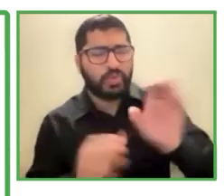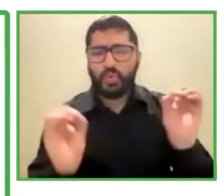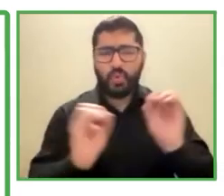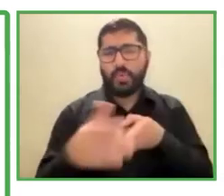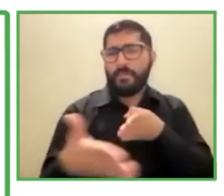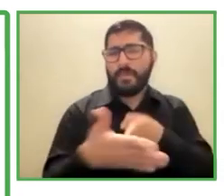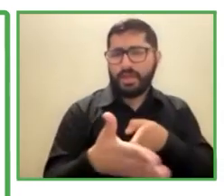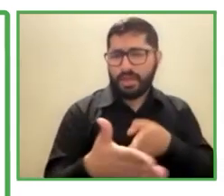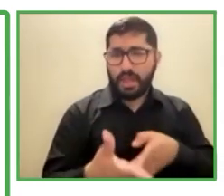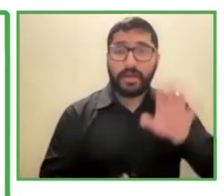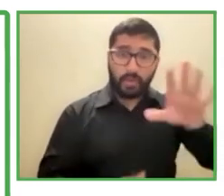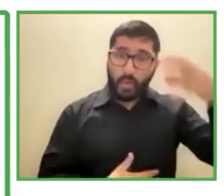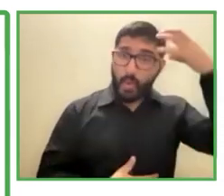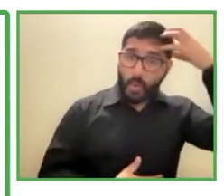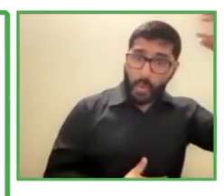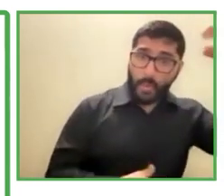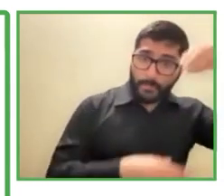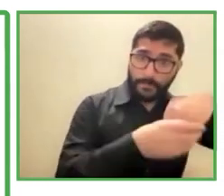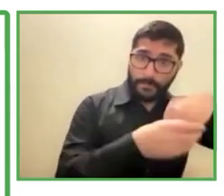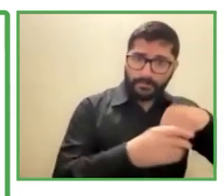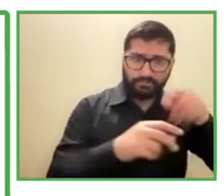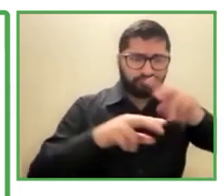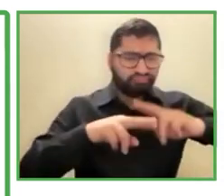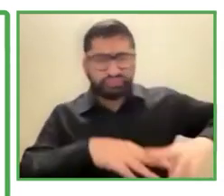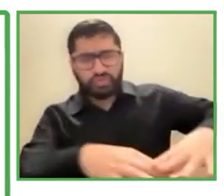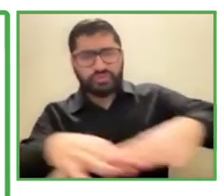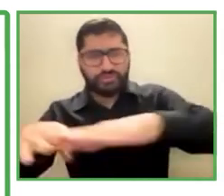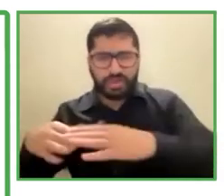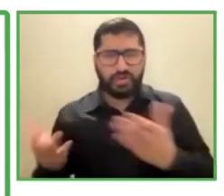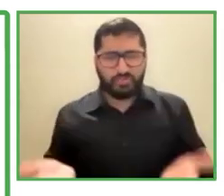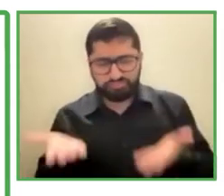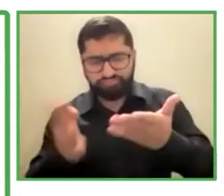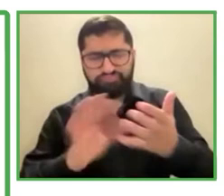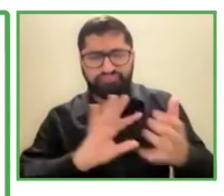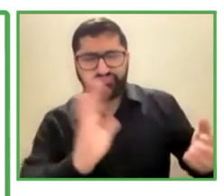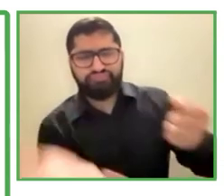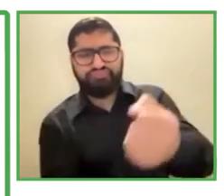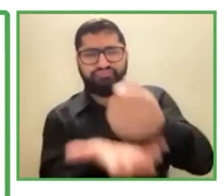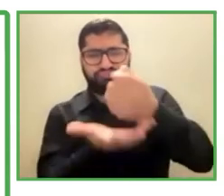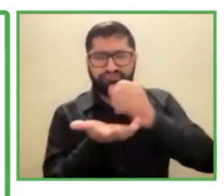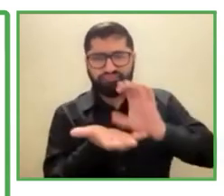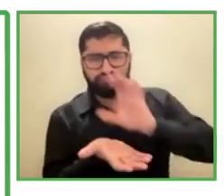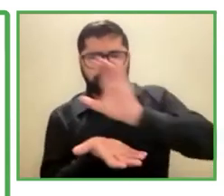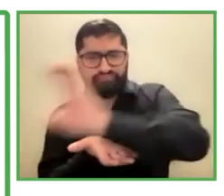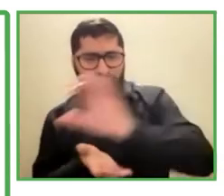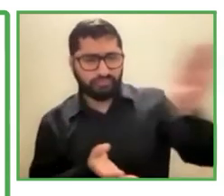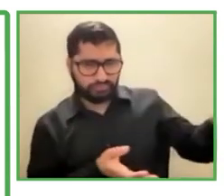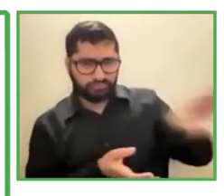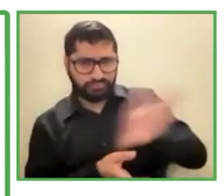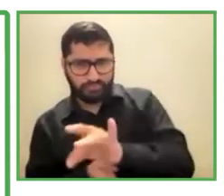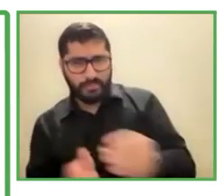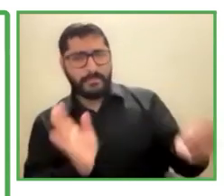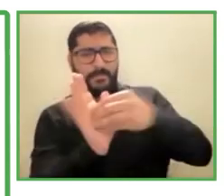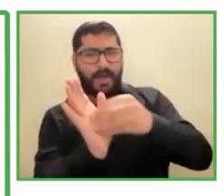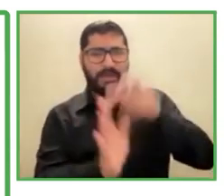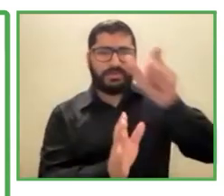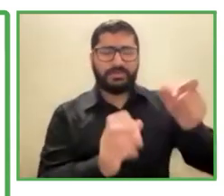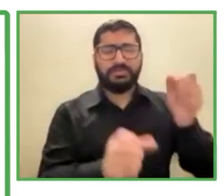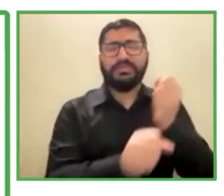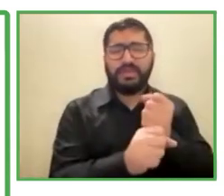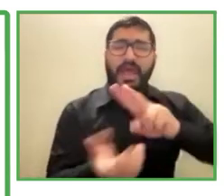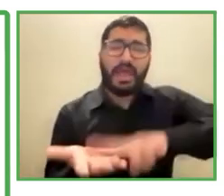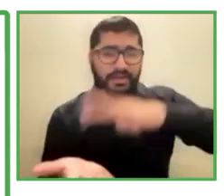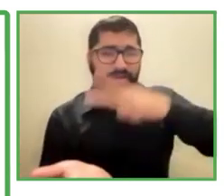ofrece salarios y asigna intérpretes para el lenguaje de seño en el futuro planamos el desarrollo de nuestra farmacia